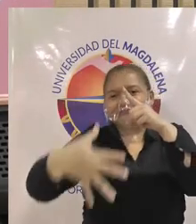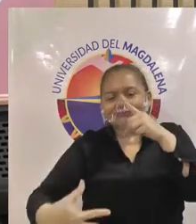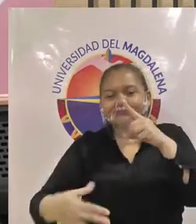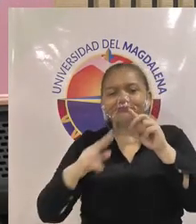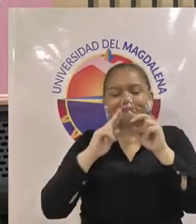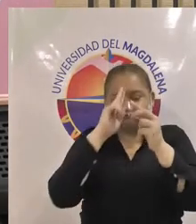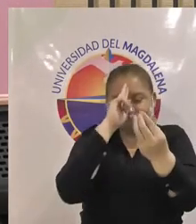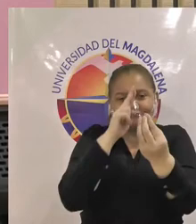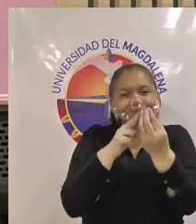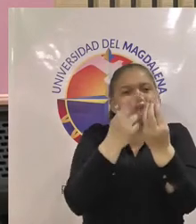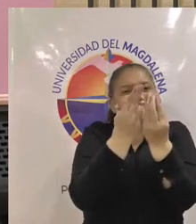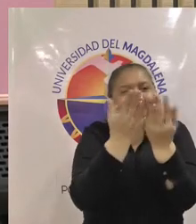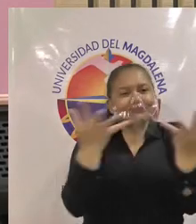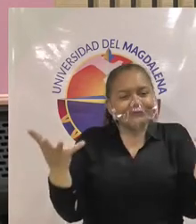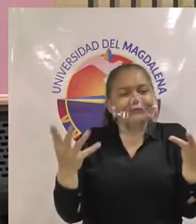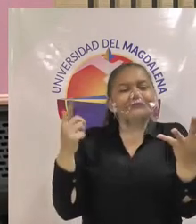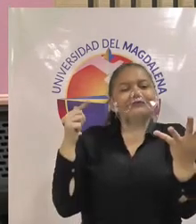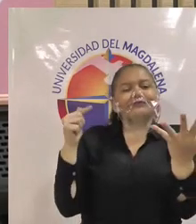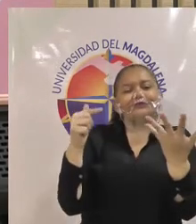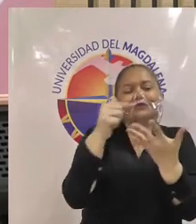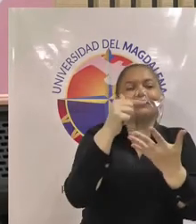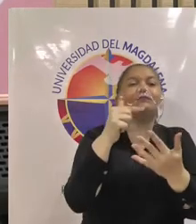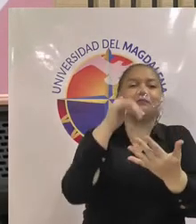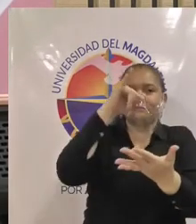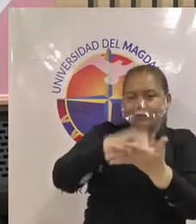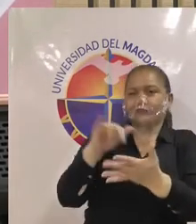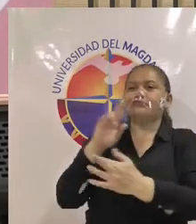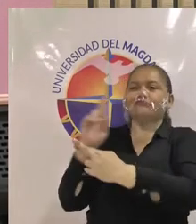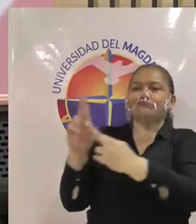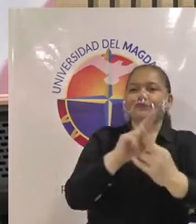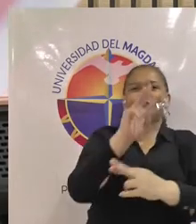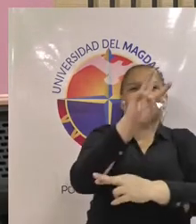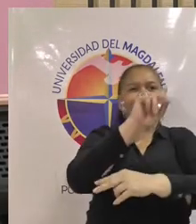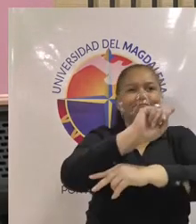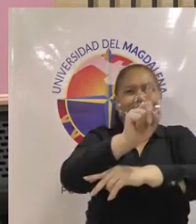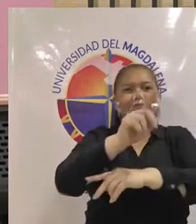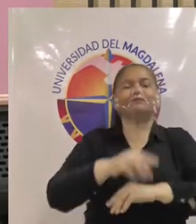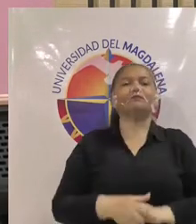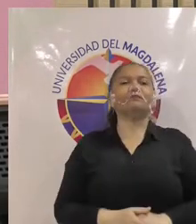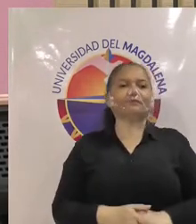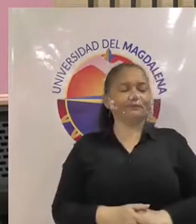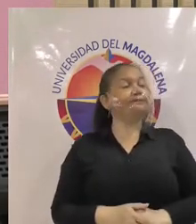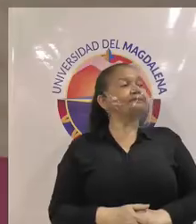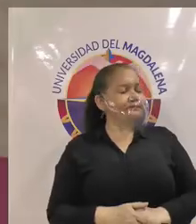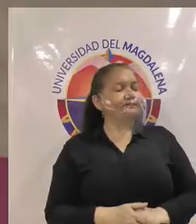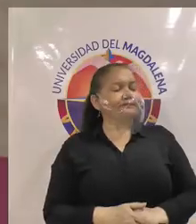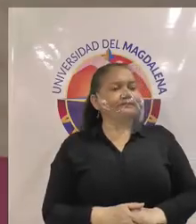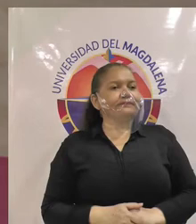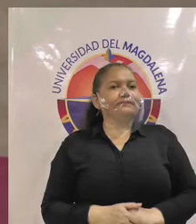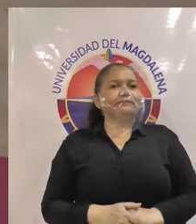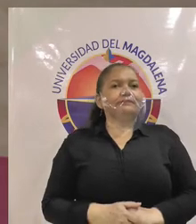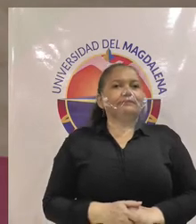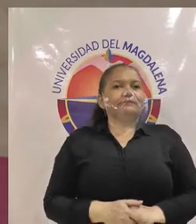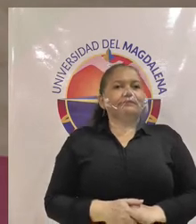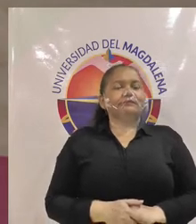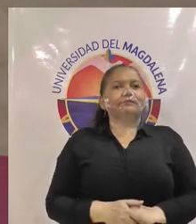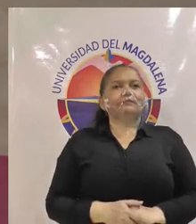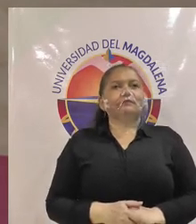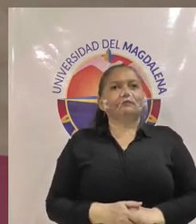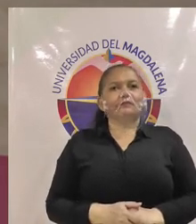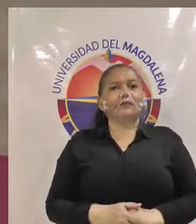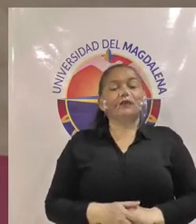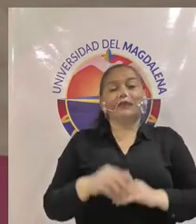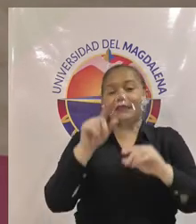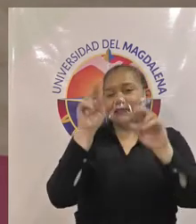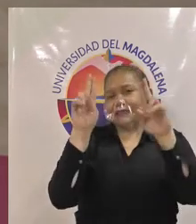pluriversidad igualmente disponible tres minutos ok bueno en el tema